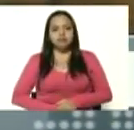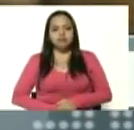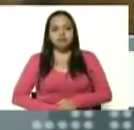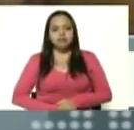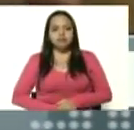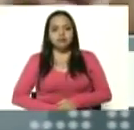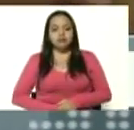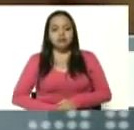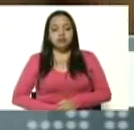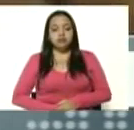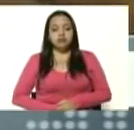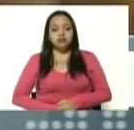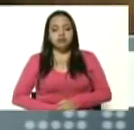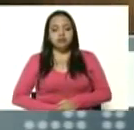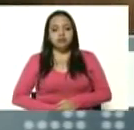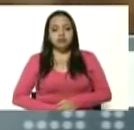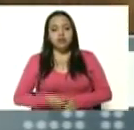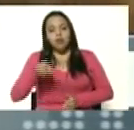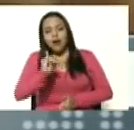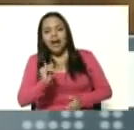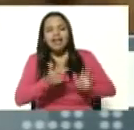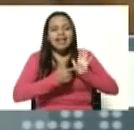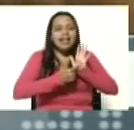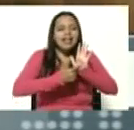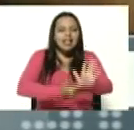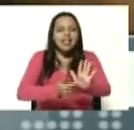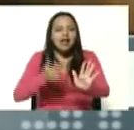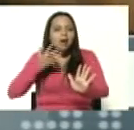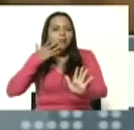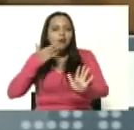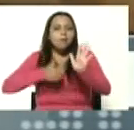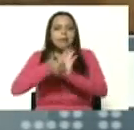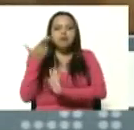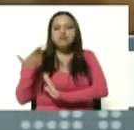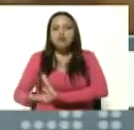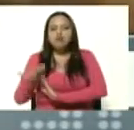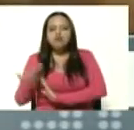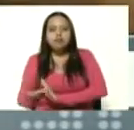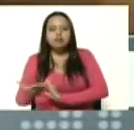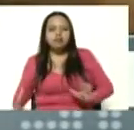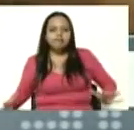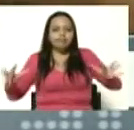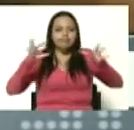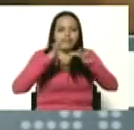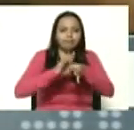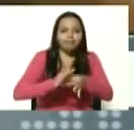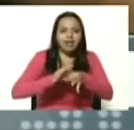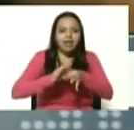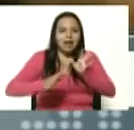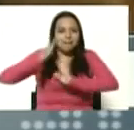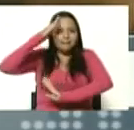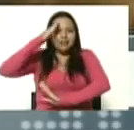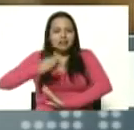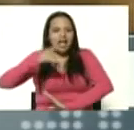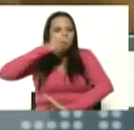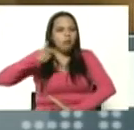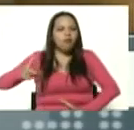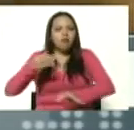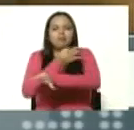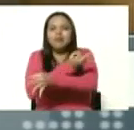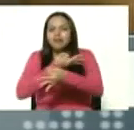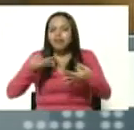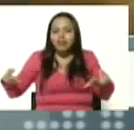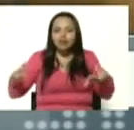que ha sido el ejemplo más monumental de unión cívico militar perfecta